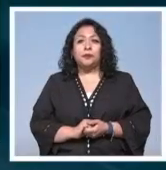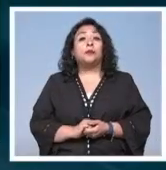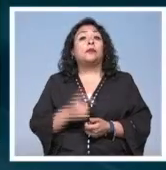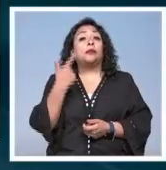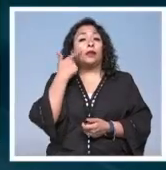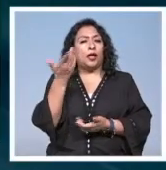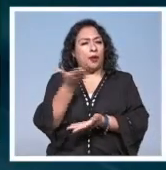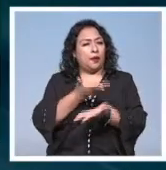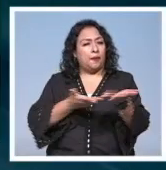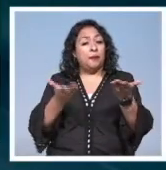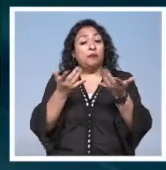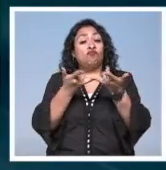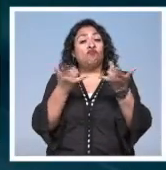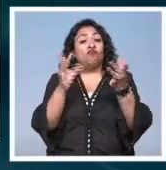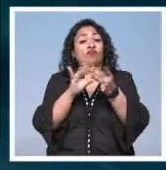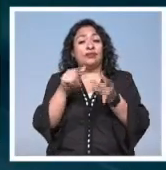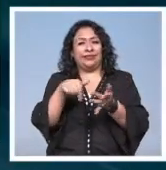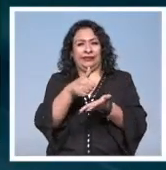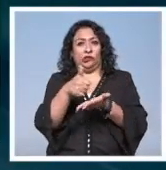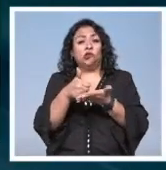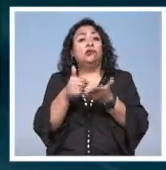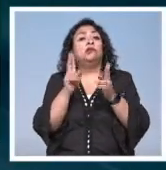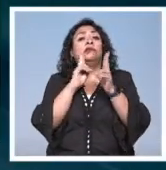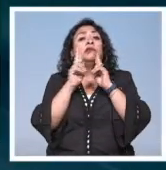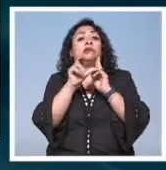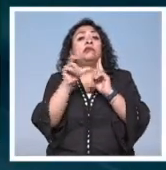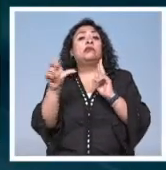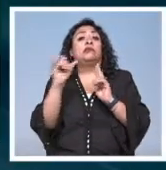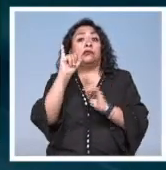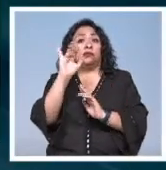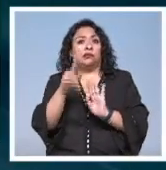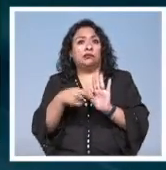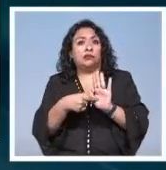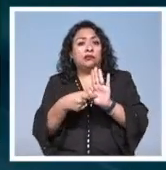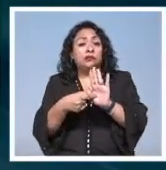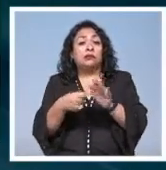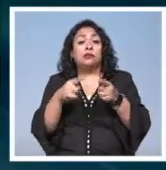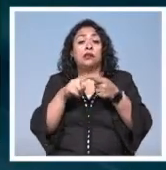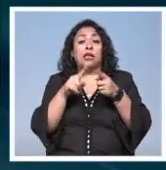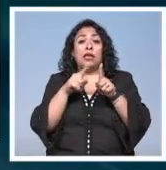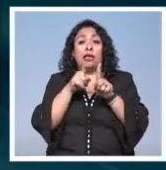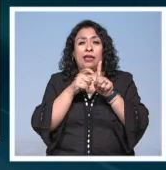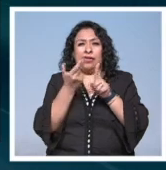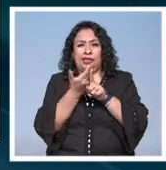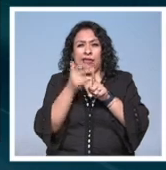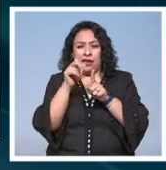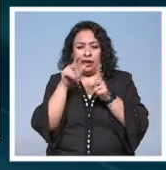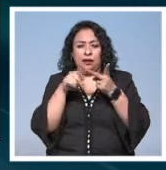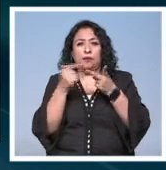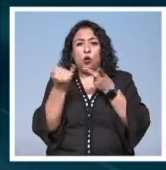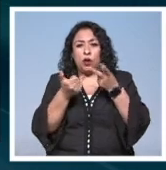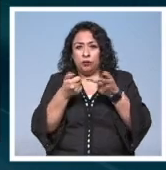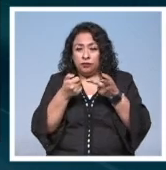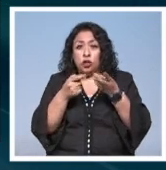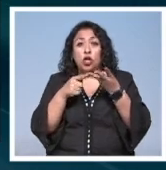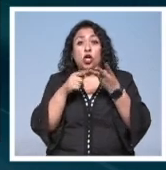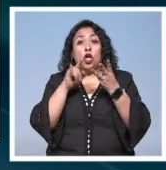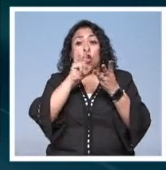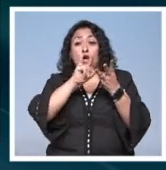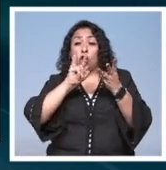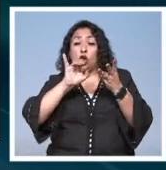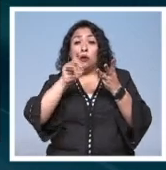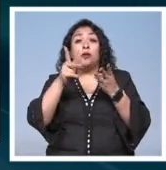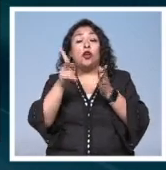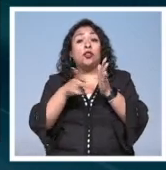Les compartimos una crónica urbana que se narra a partir de imágenes. Anime, videojuegos, cómics, está de regreso